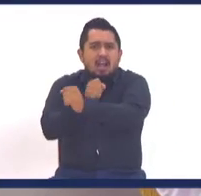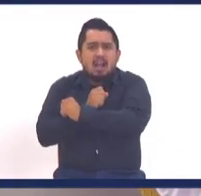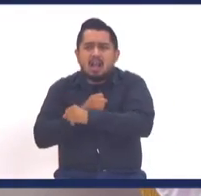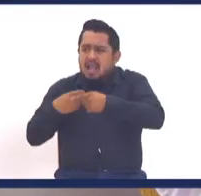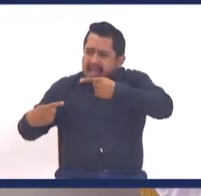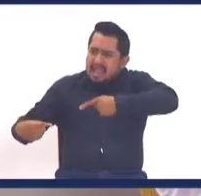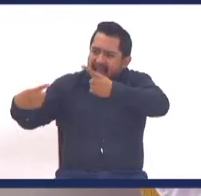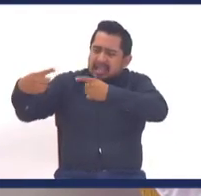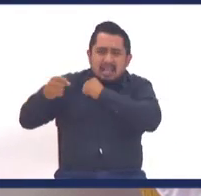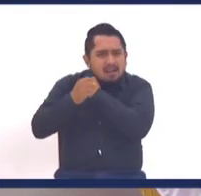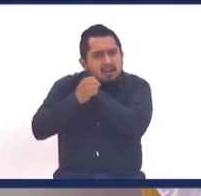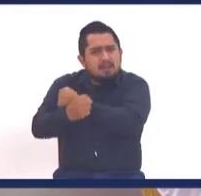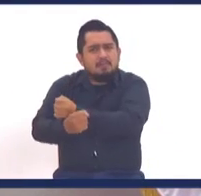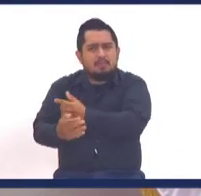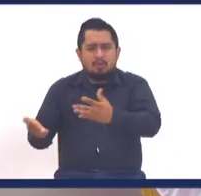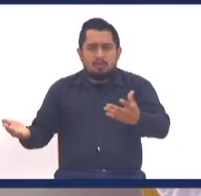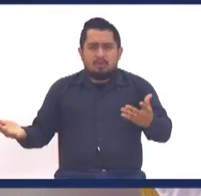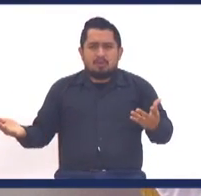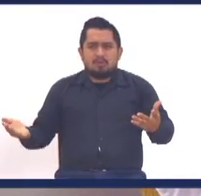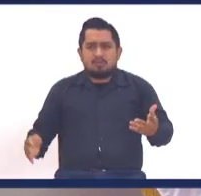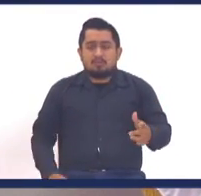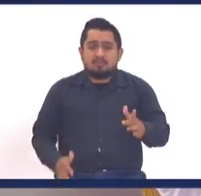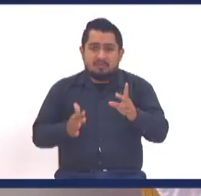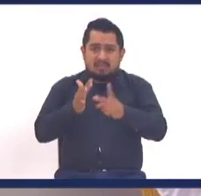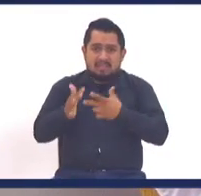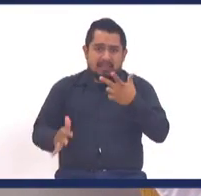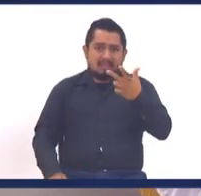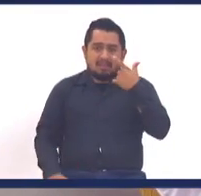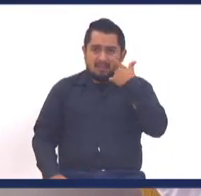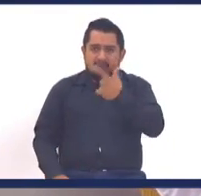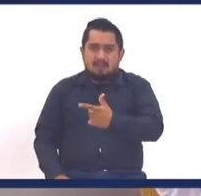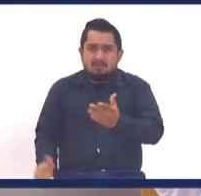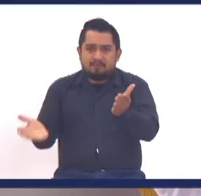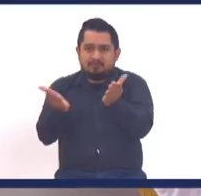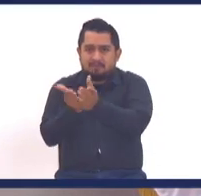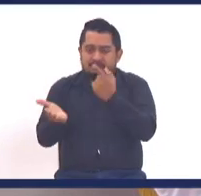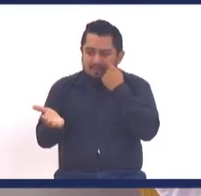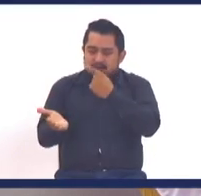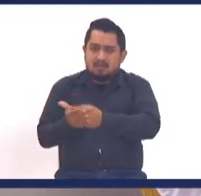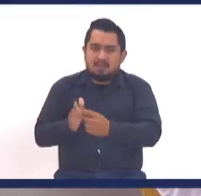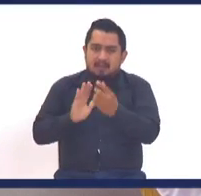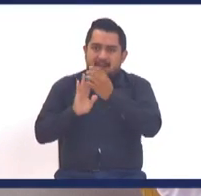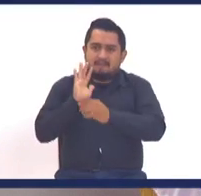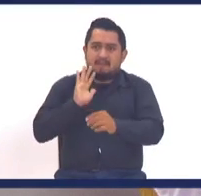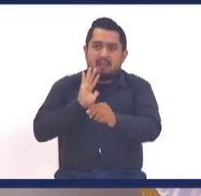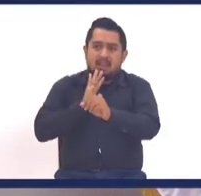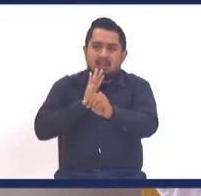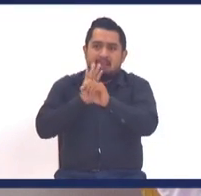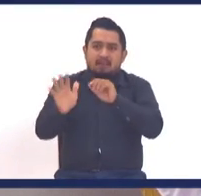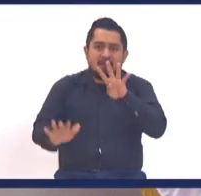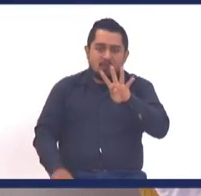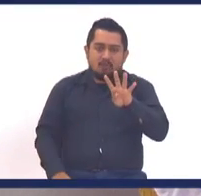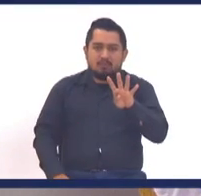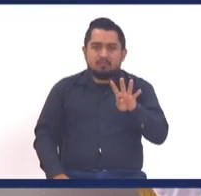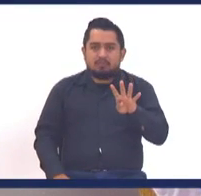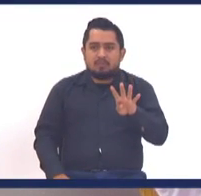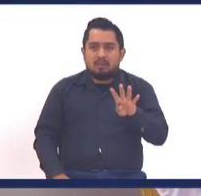enemigos hermano, en tercer lugar, vea conmigo ahí la palabra, dice, versículo 4, todavía estoy en Hechos 9,